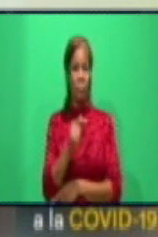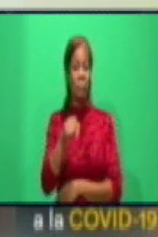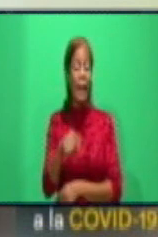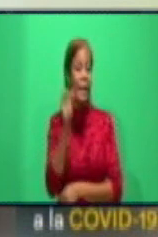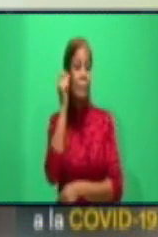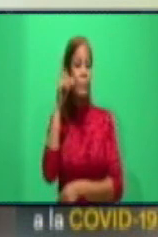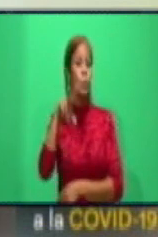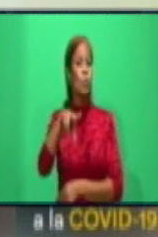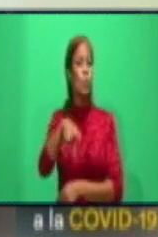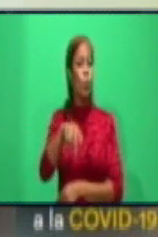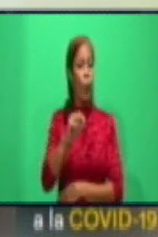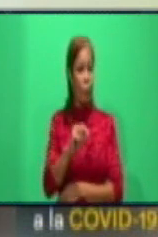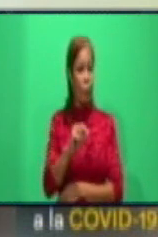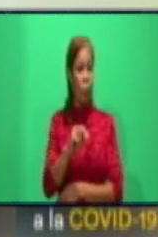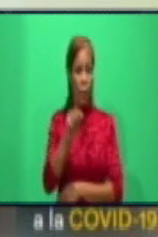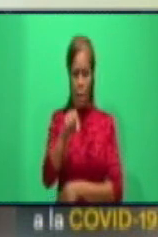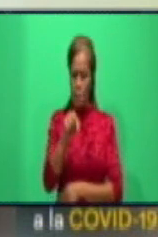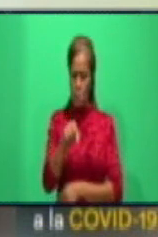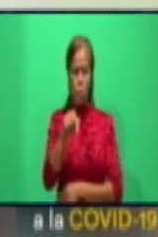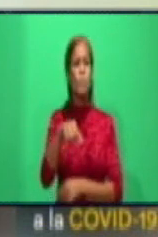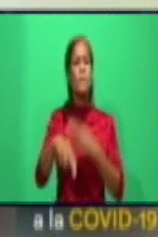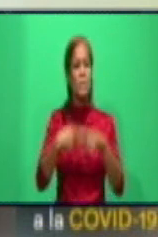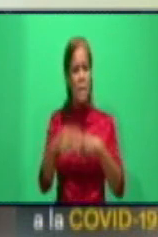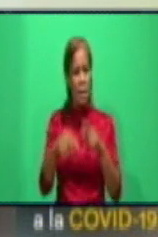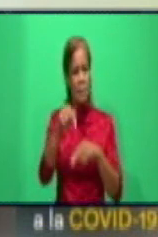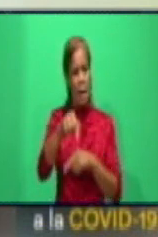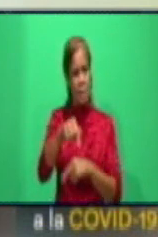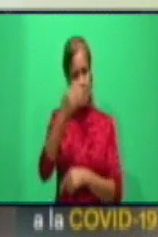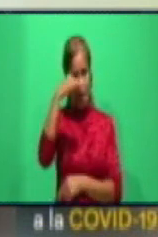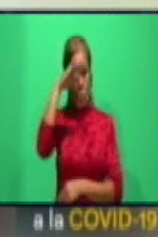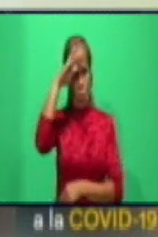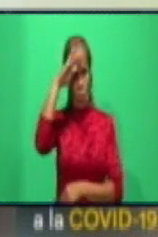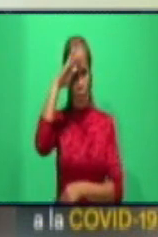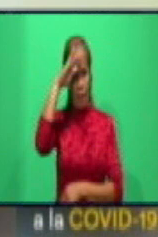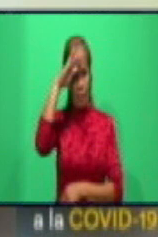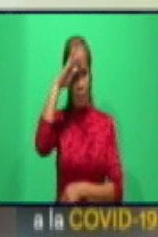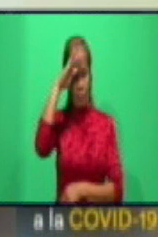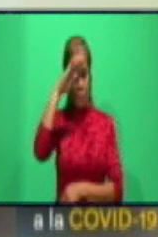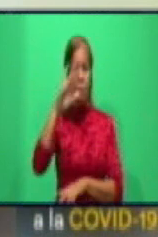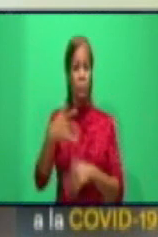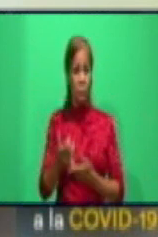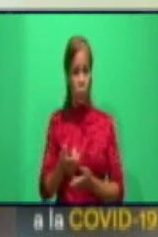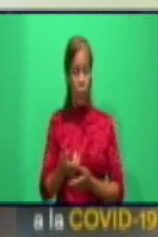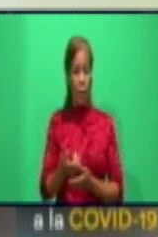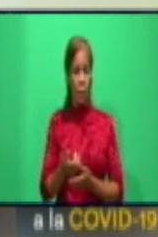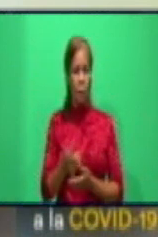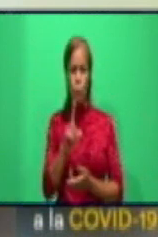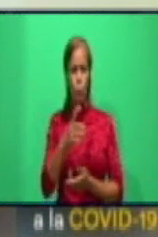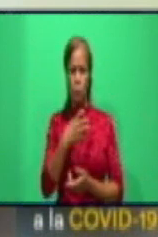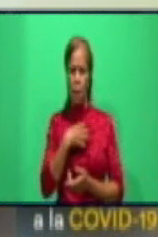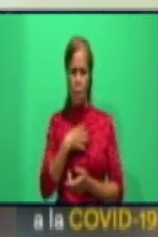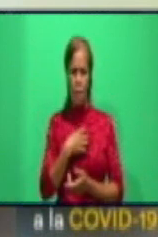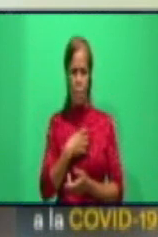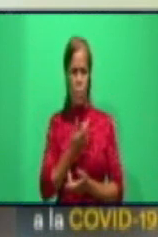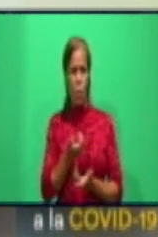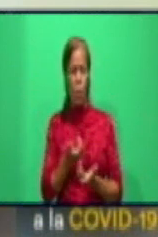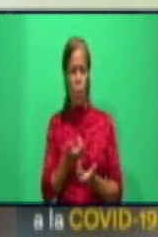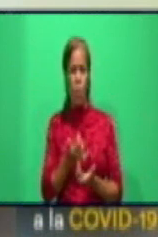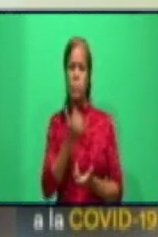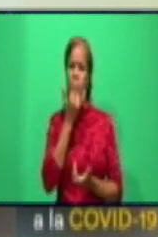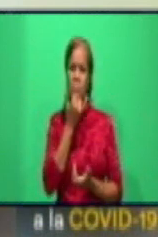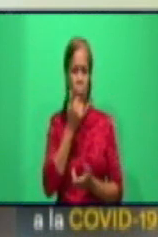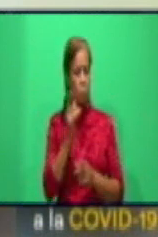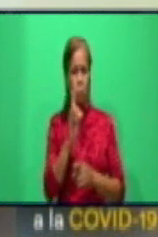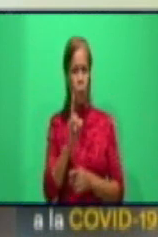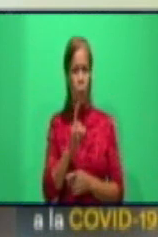de origen cubano, un producto con una alta prestación, con bajos efectos adversos y con una capacidad de